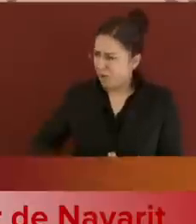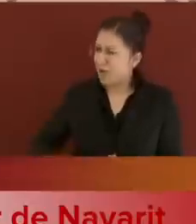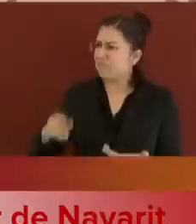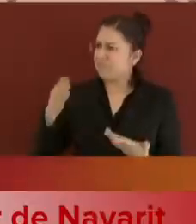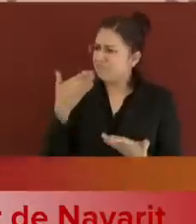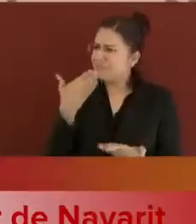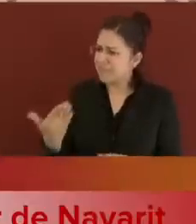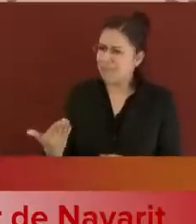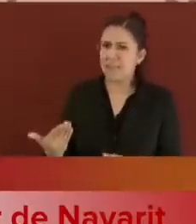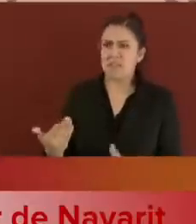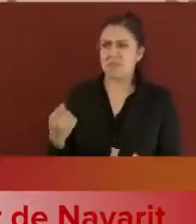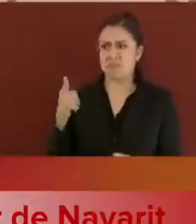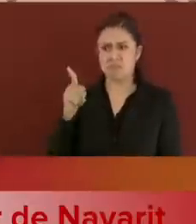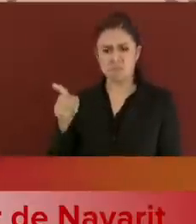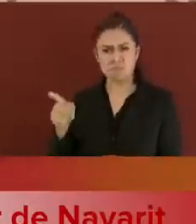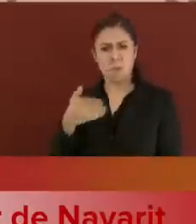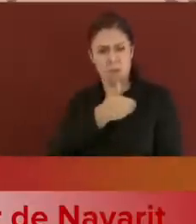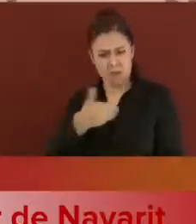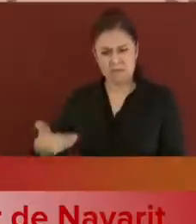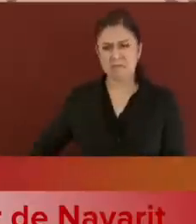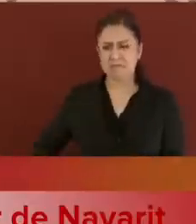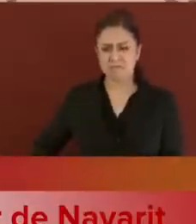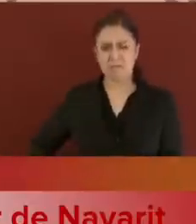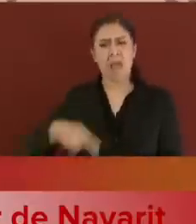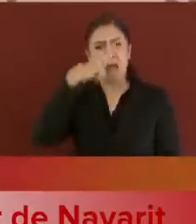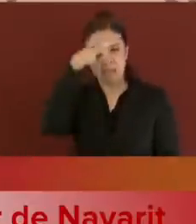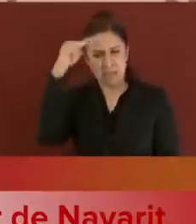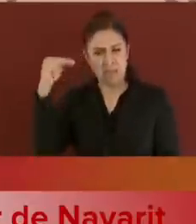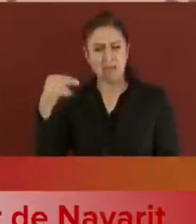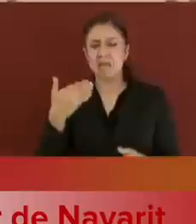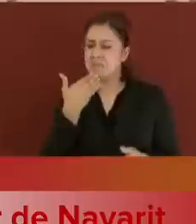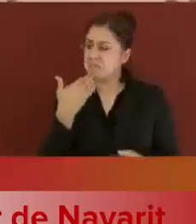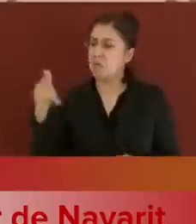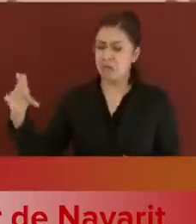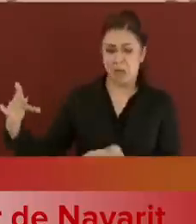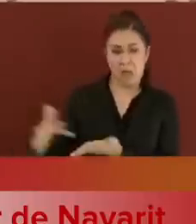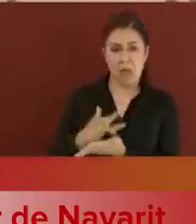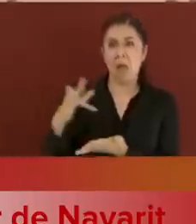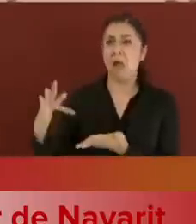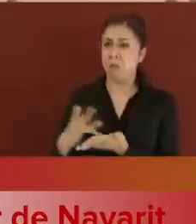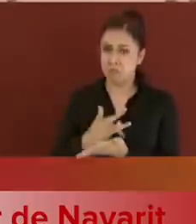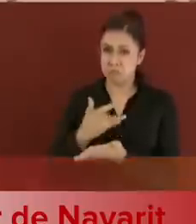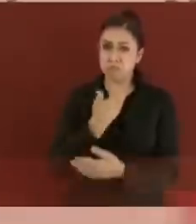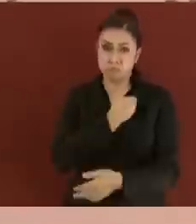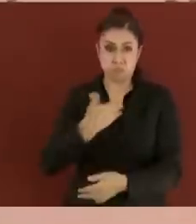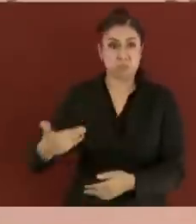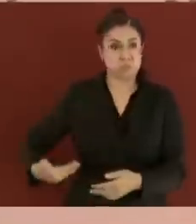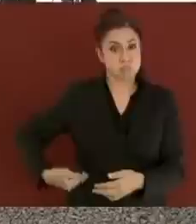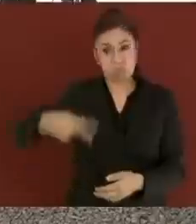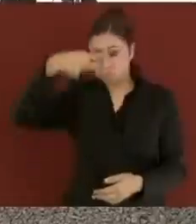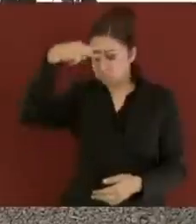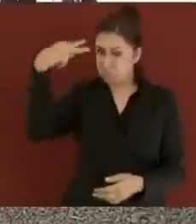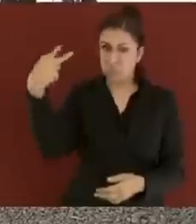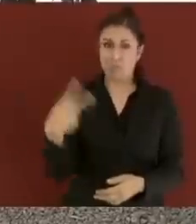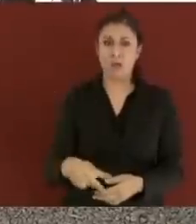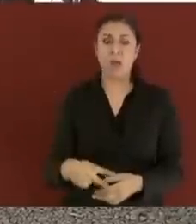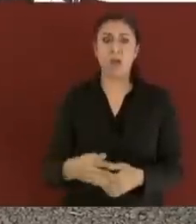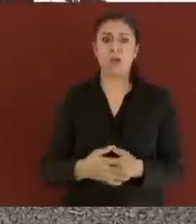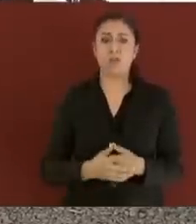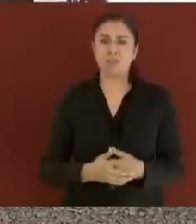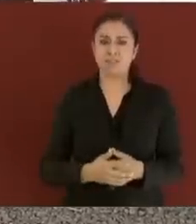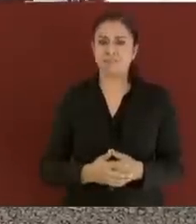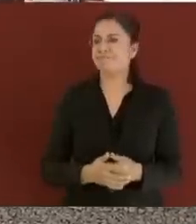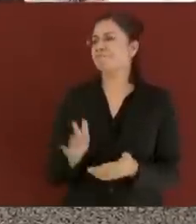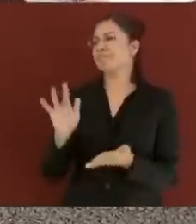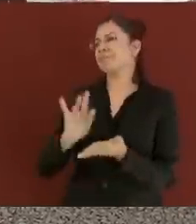ahora sí Nayarit está en el ánimo con hechos del presidente de la República. Quiero agradecerle